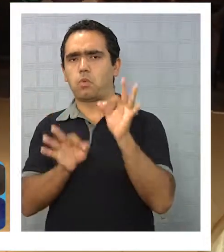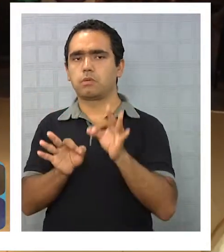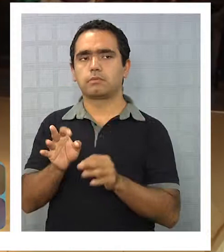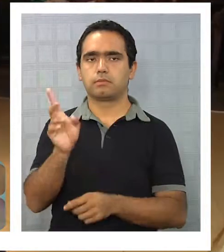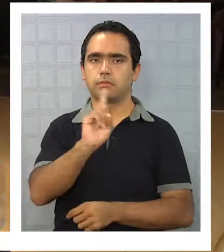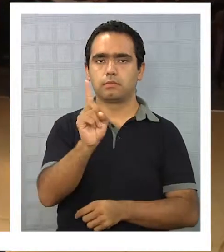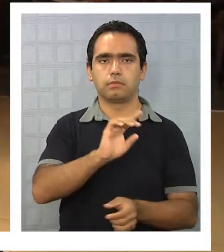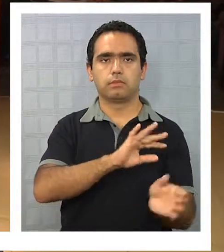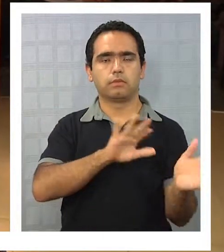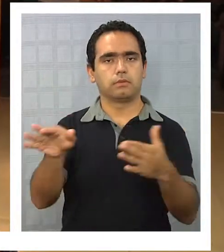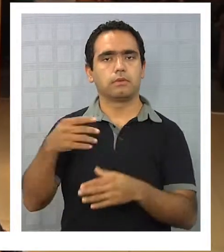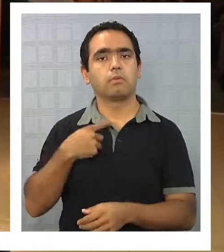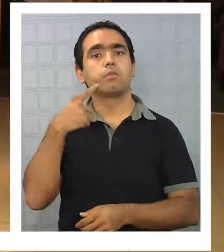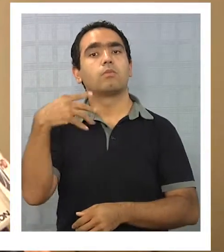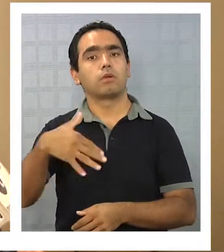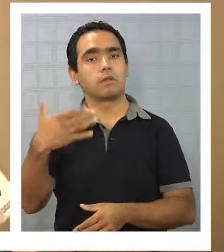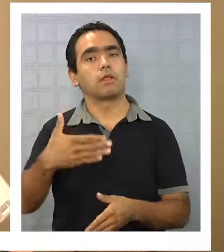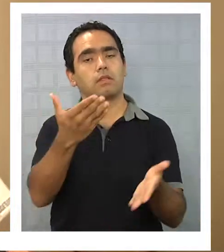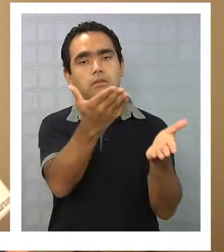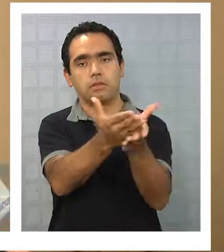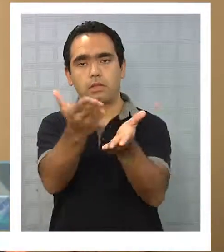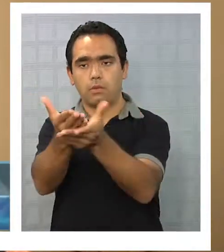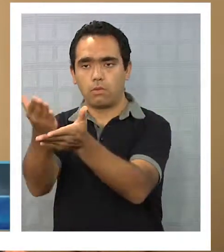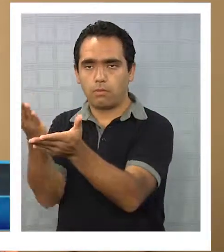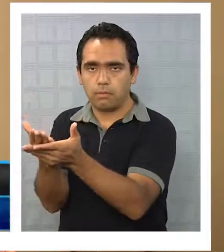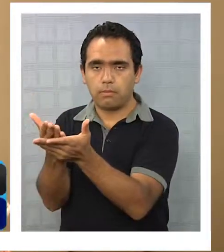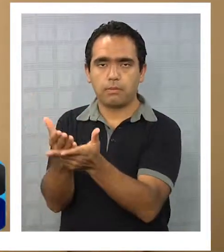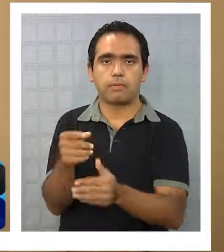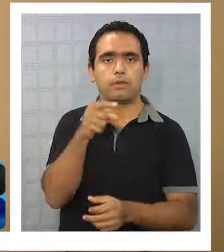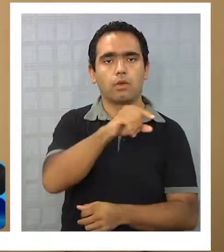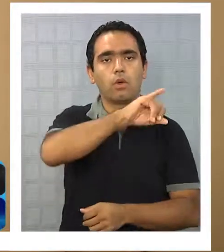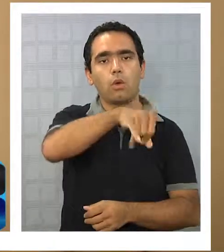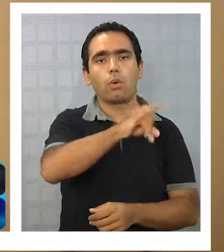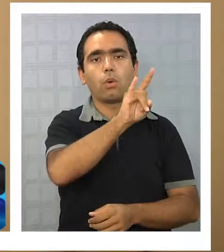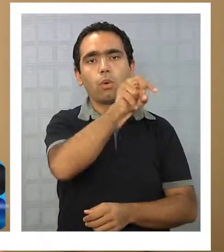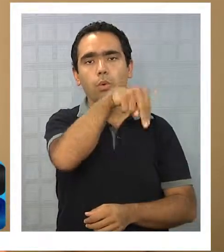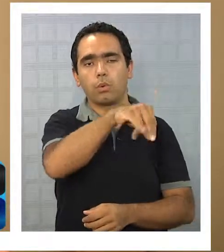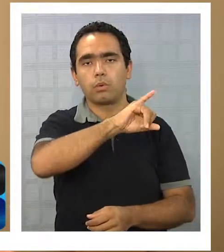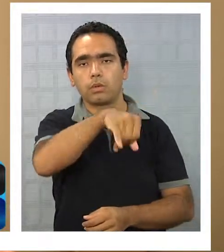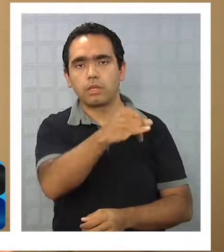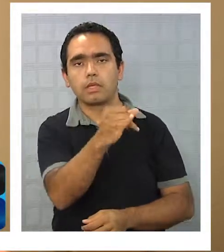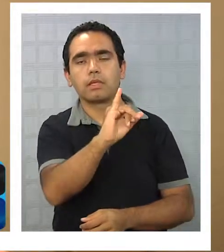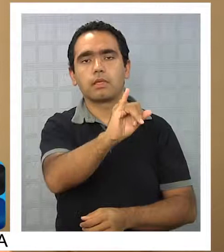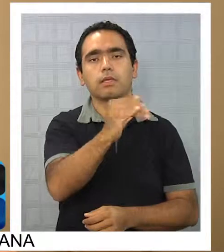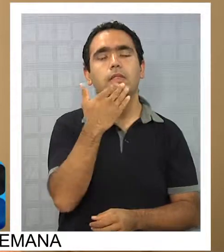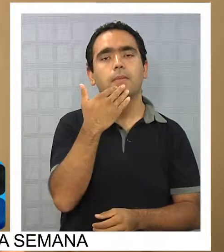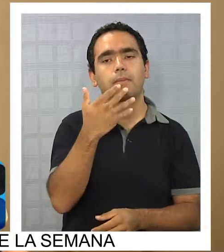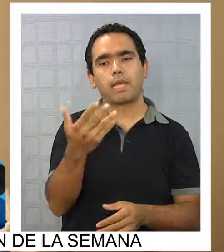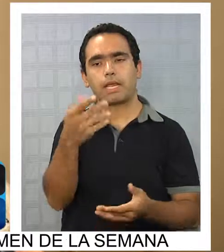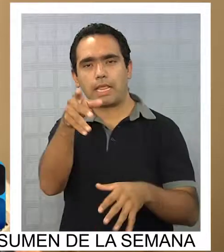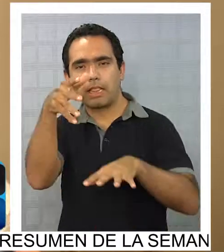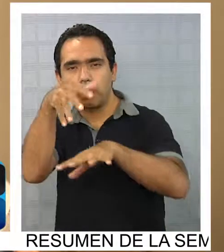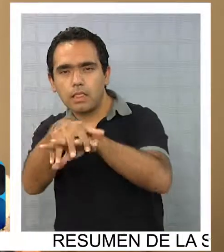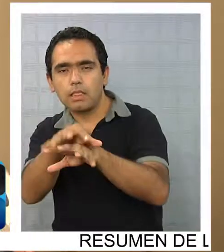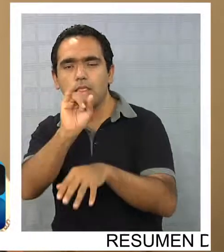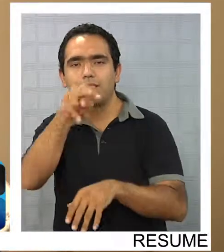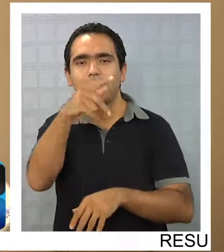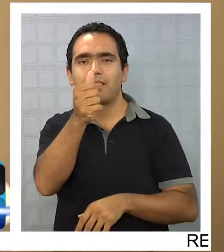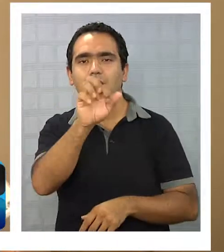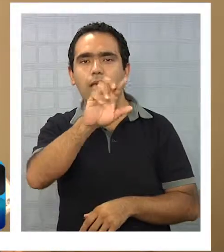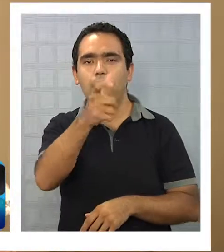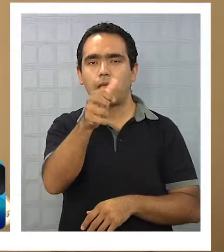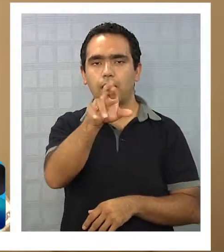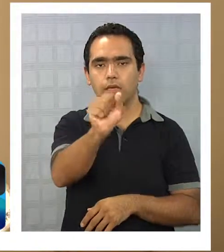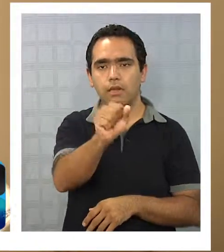juzga por juzgar. Es importante que los establecimientos que tanto de Junge, Integra y los jardines